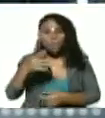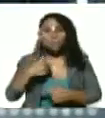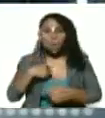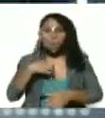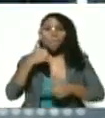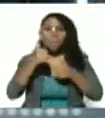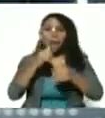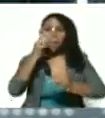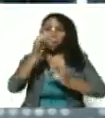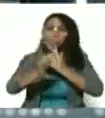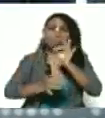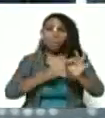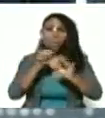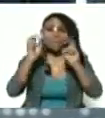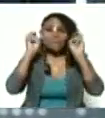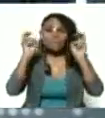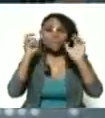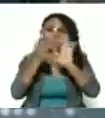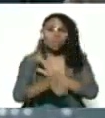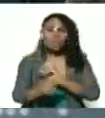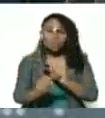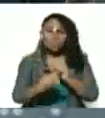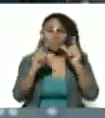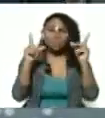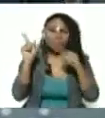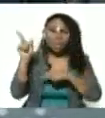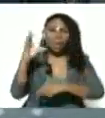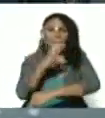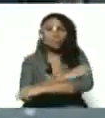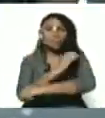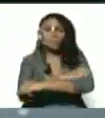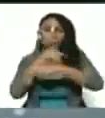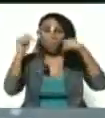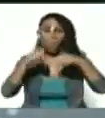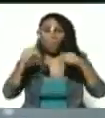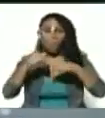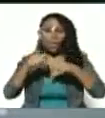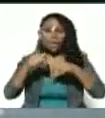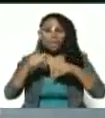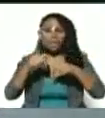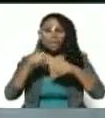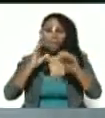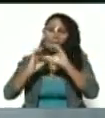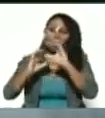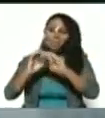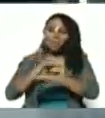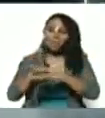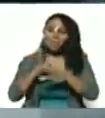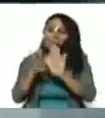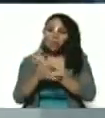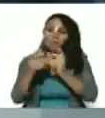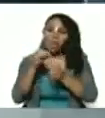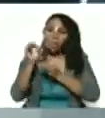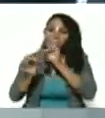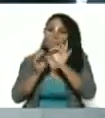explicado el tema. ¿Qué reacciones ha habido en la oposición hoy, Alfred Nazaret, de mis declaraciones?